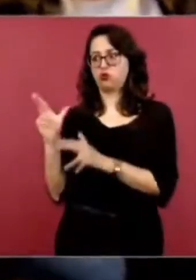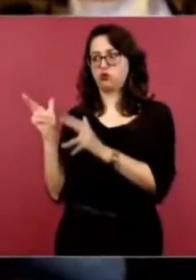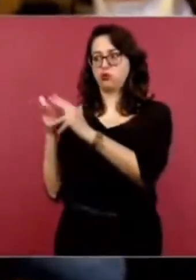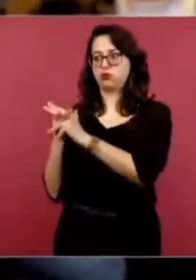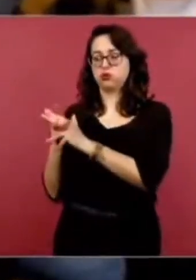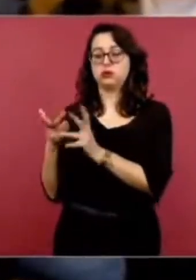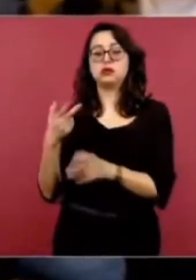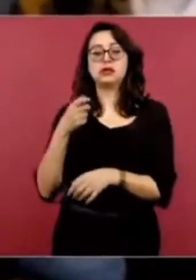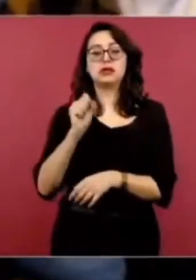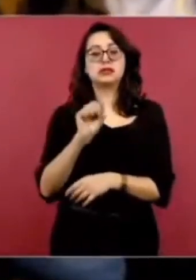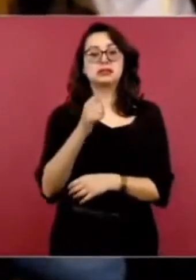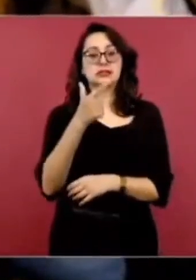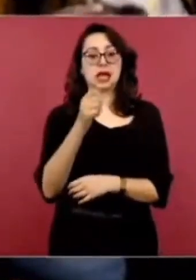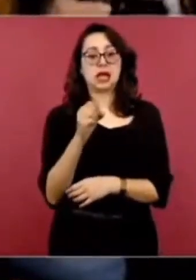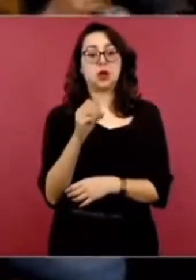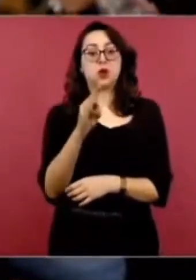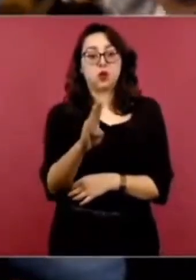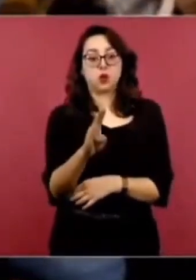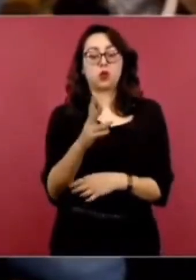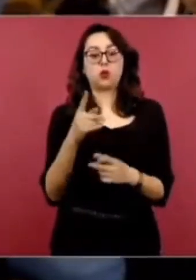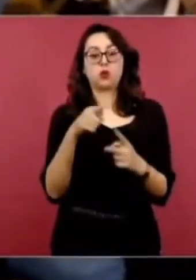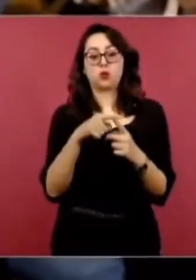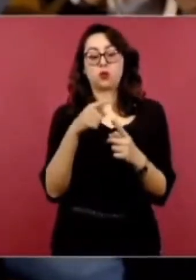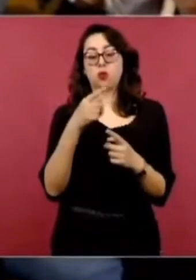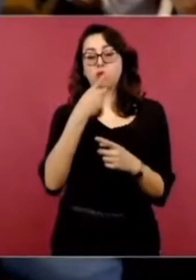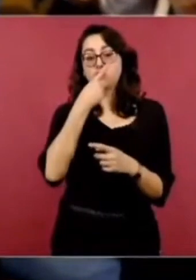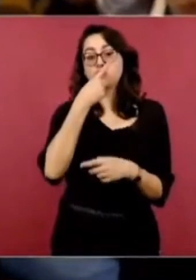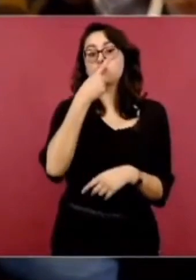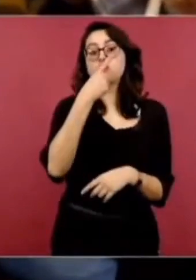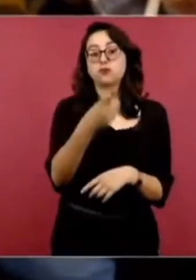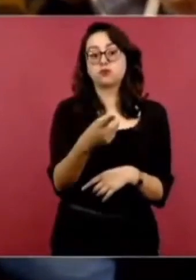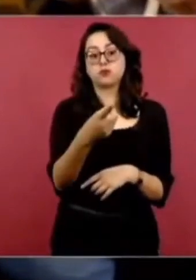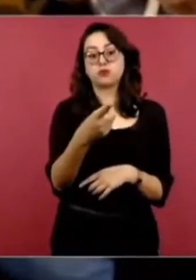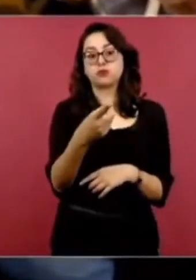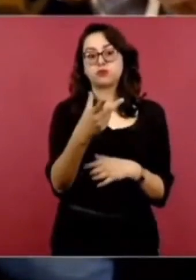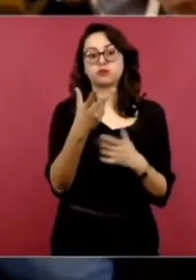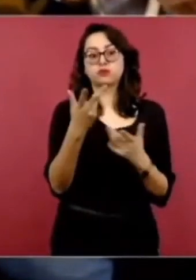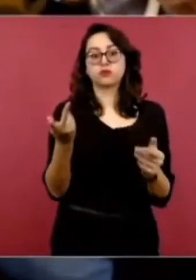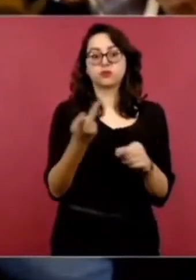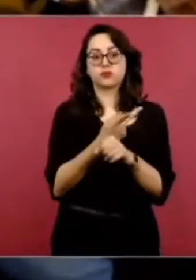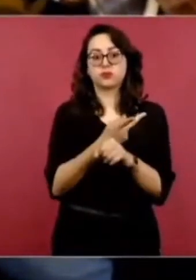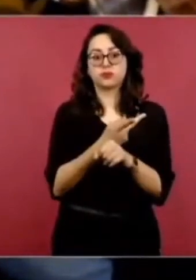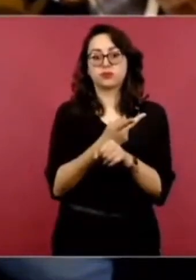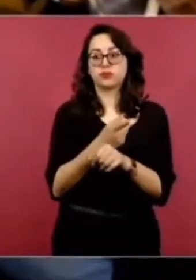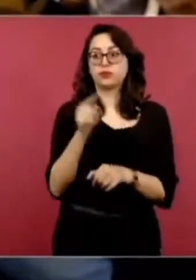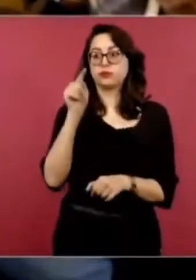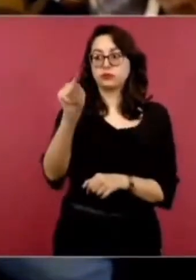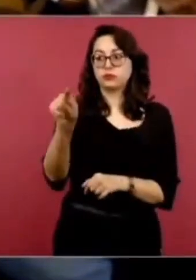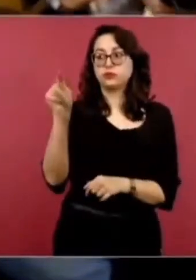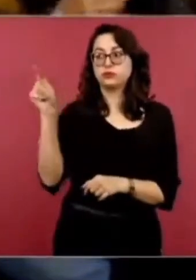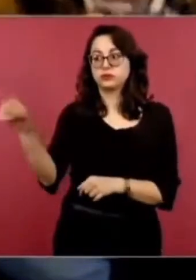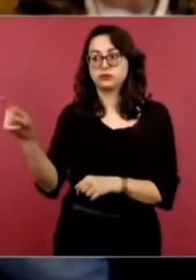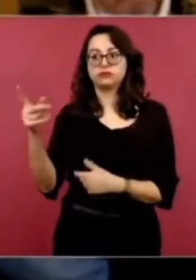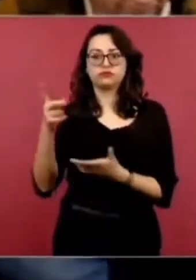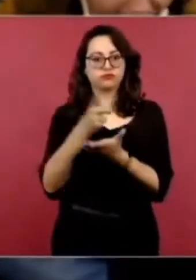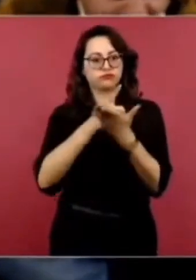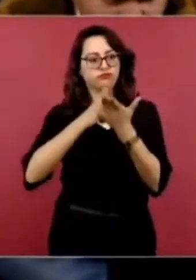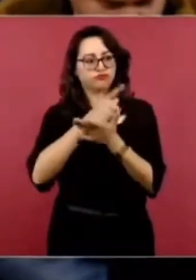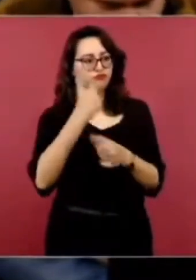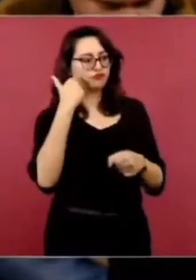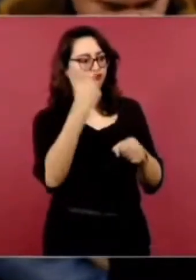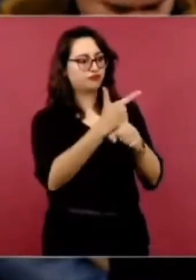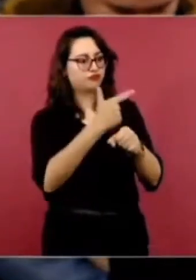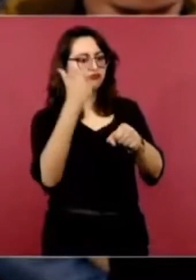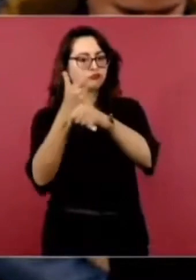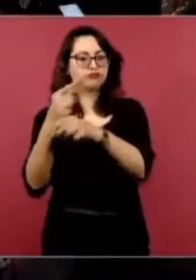Gobernación nos había mencionado que estaba relacionado con el tema de los decomisos de algunas de las drogas o de algunas de